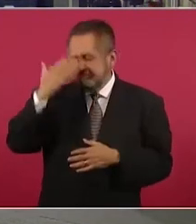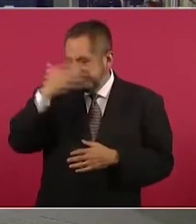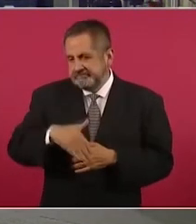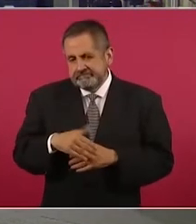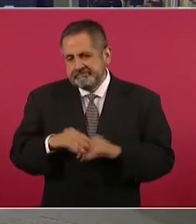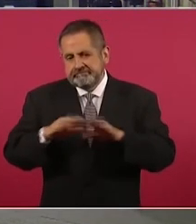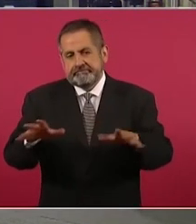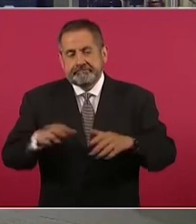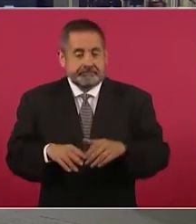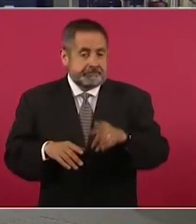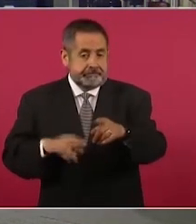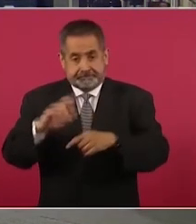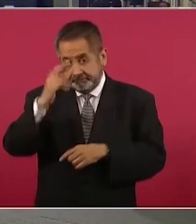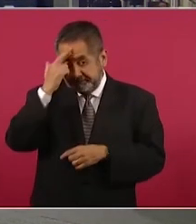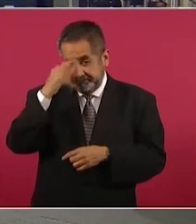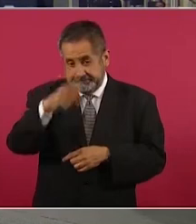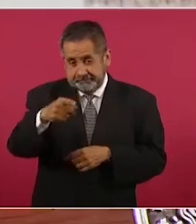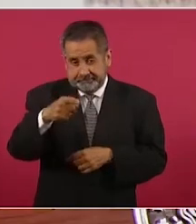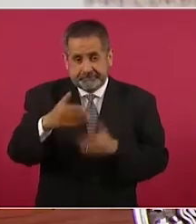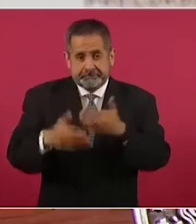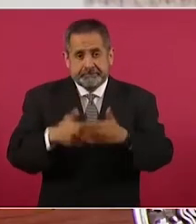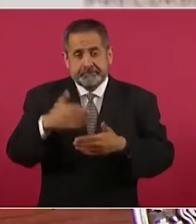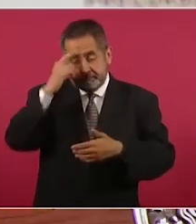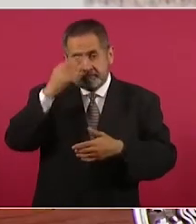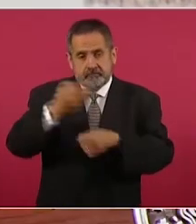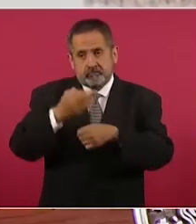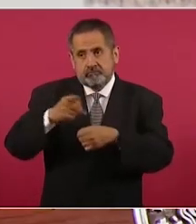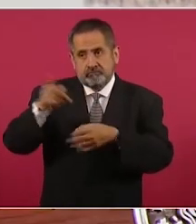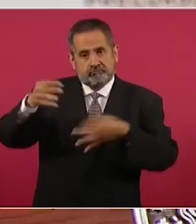acuérdense que es un proceso también judicial